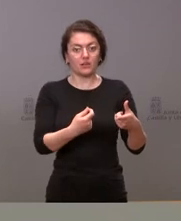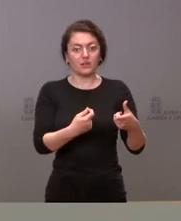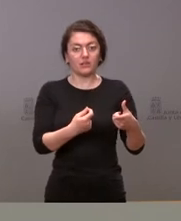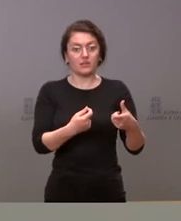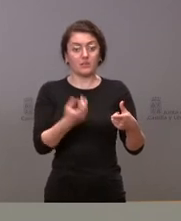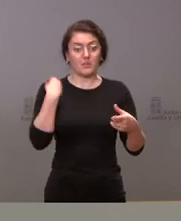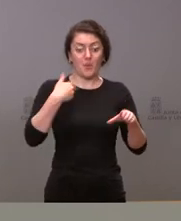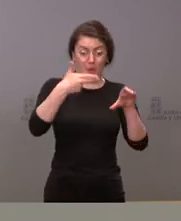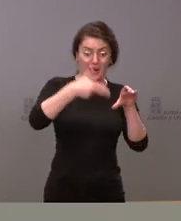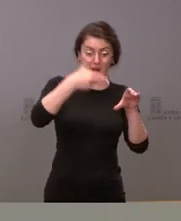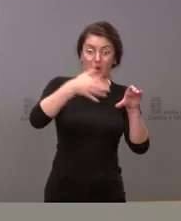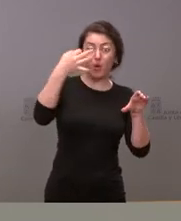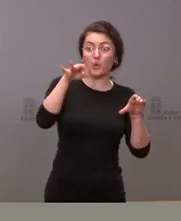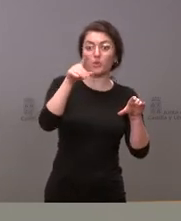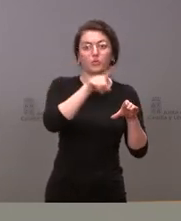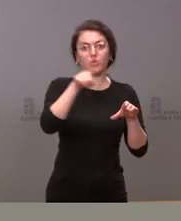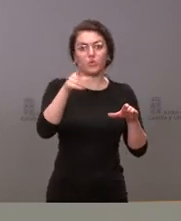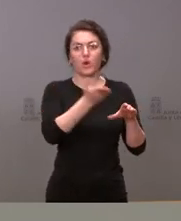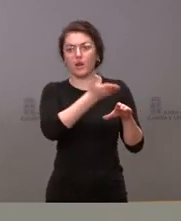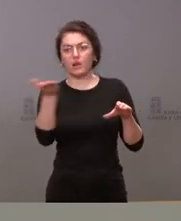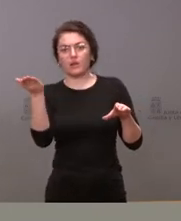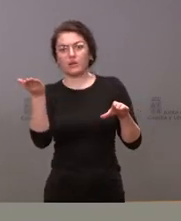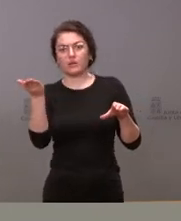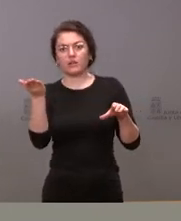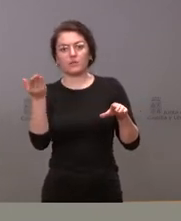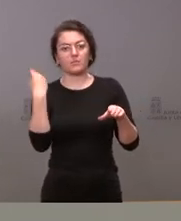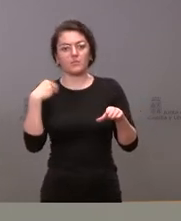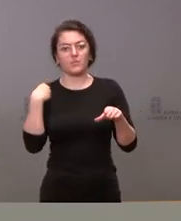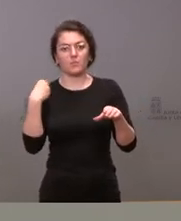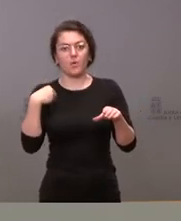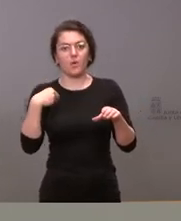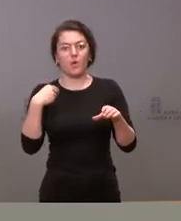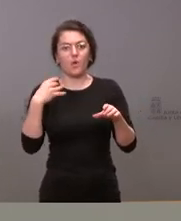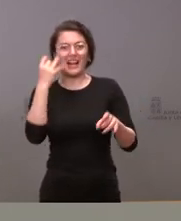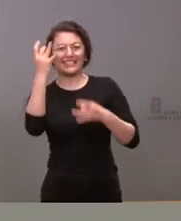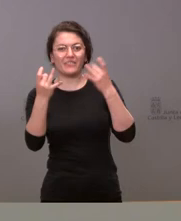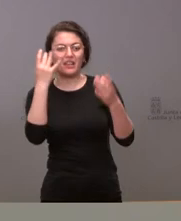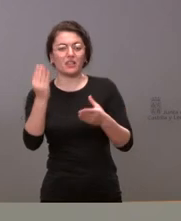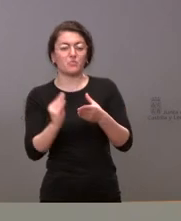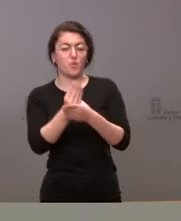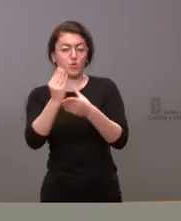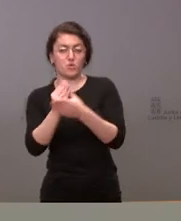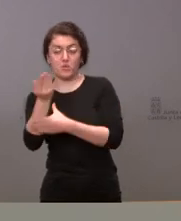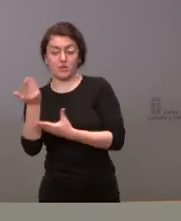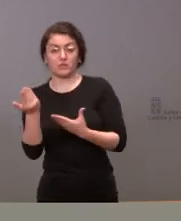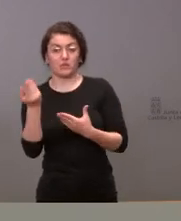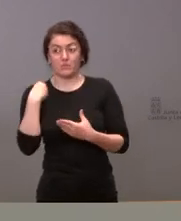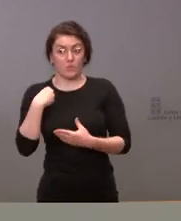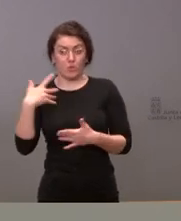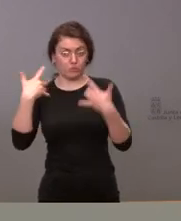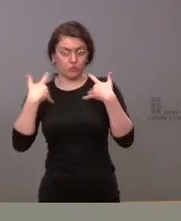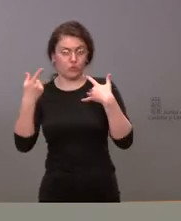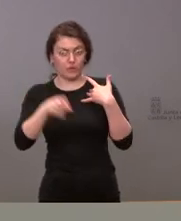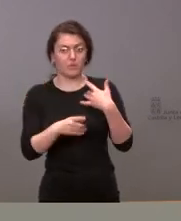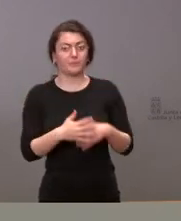estaciones de servicio sino a un conjunto numeroso de actividades productivas que están sufriendo muchísimas dificultades uno de los problemas también